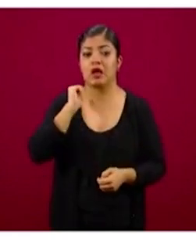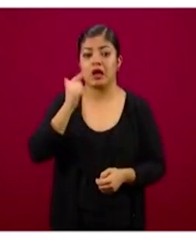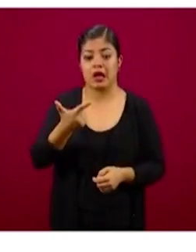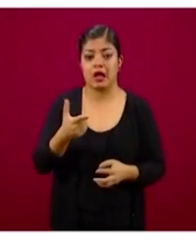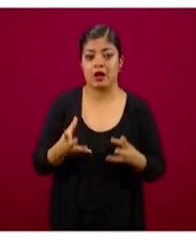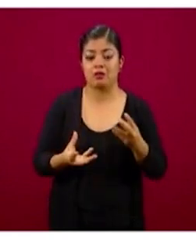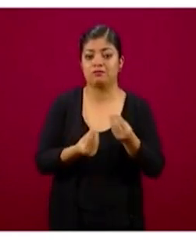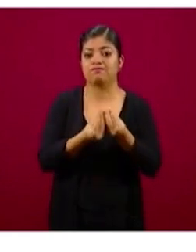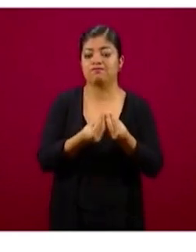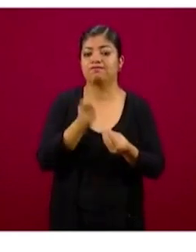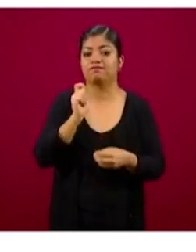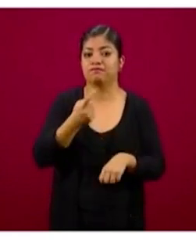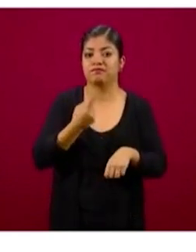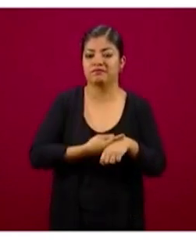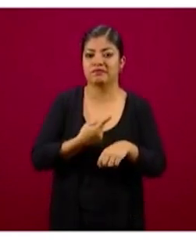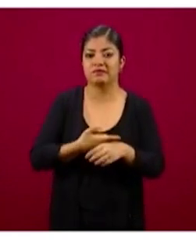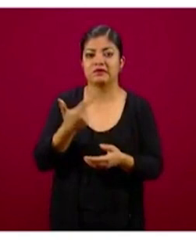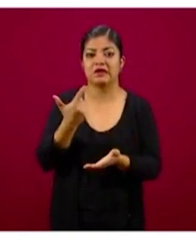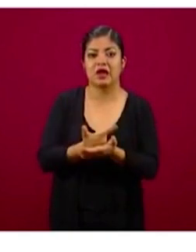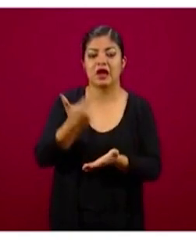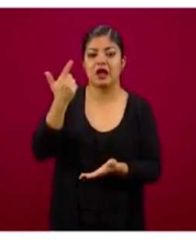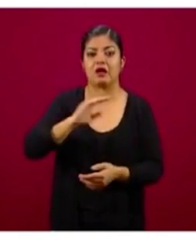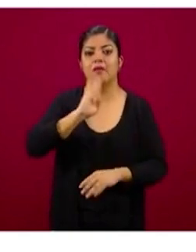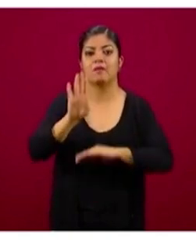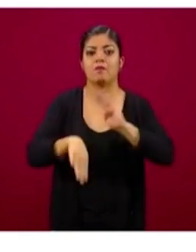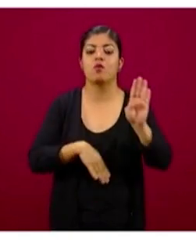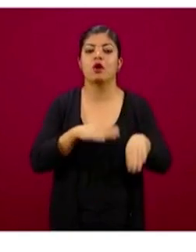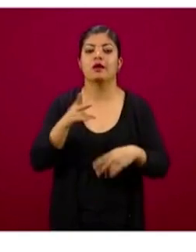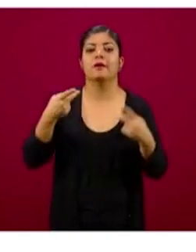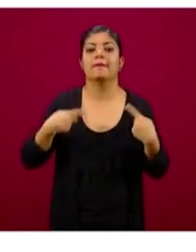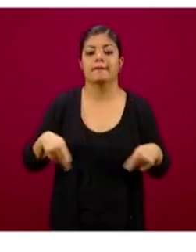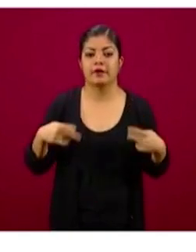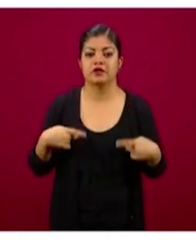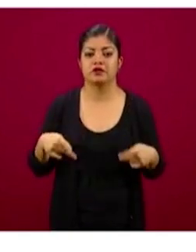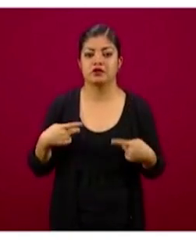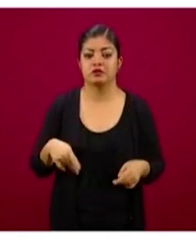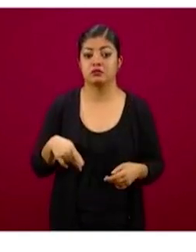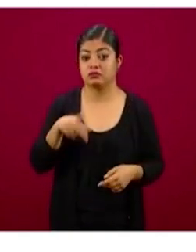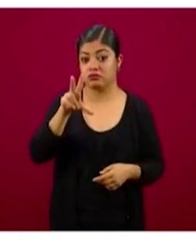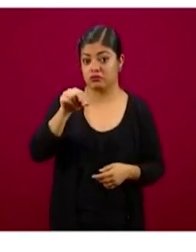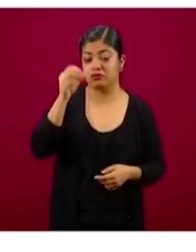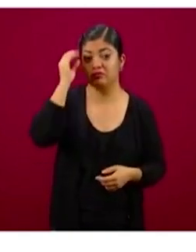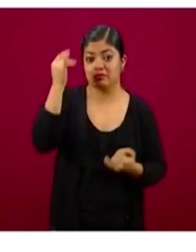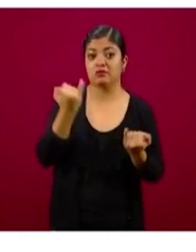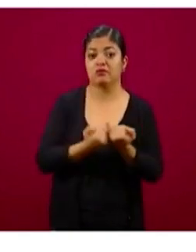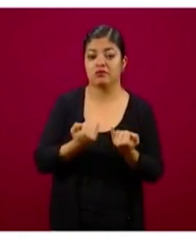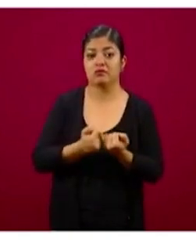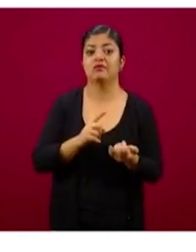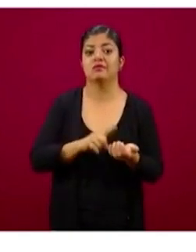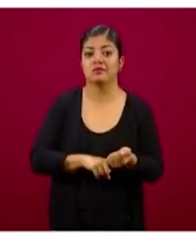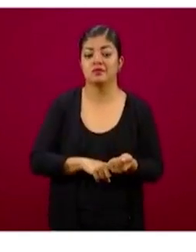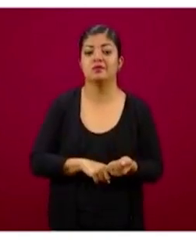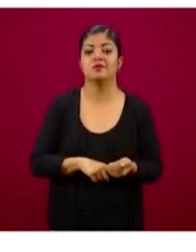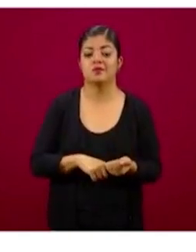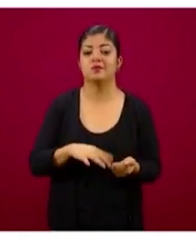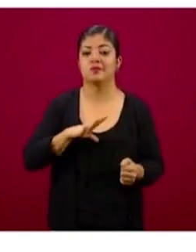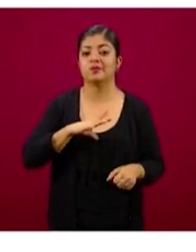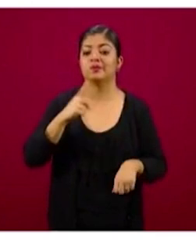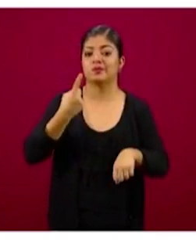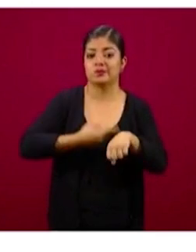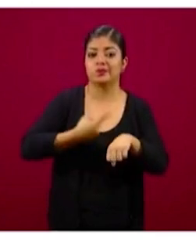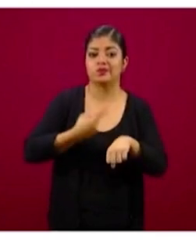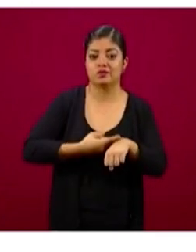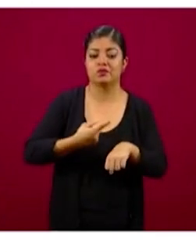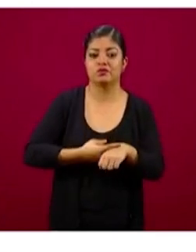asociando a la complicación y muerte de las personas. Sin olvidar que también están presentes las enfermedades